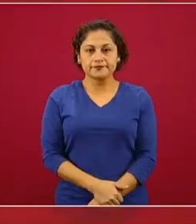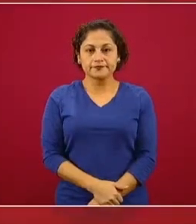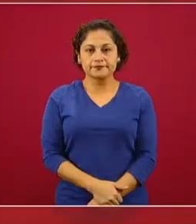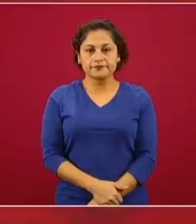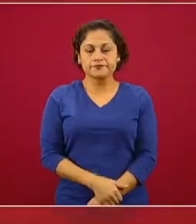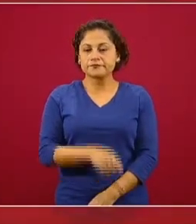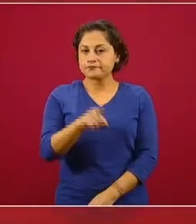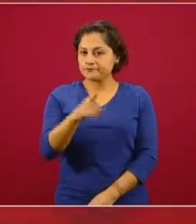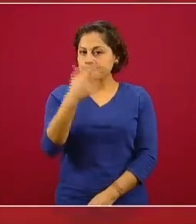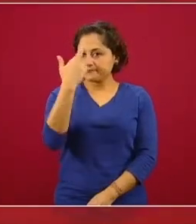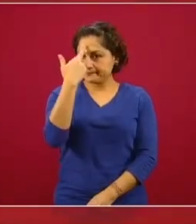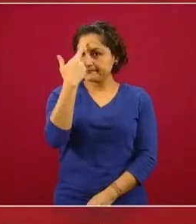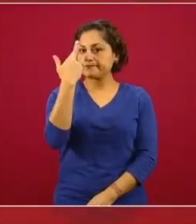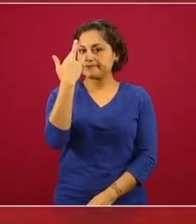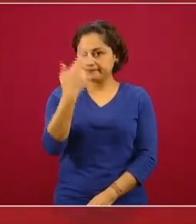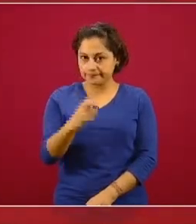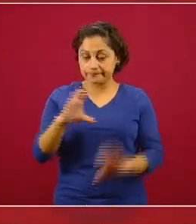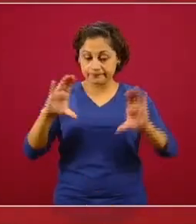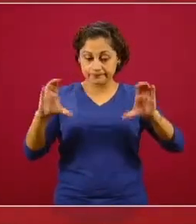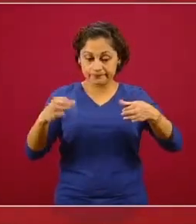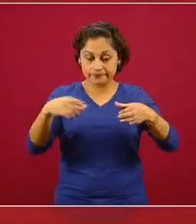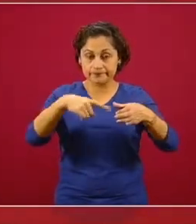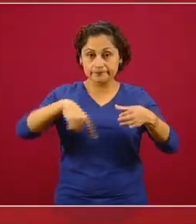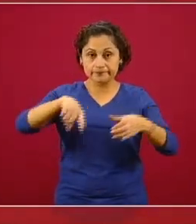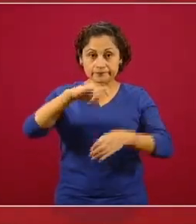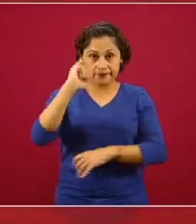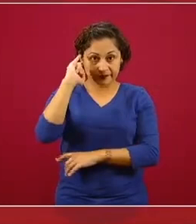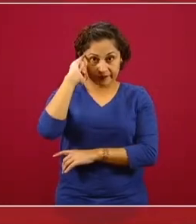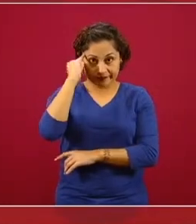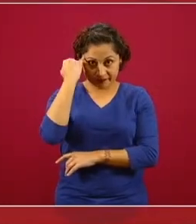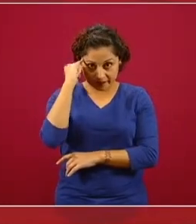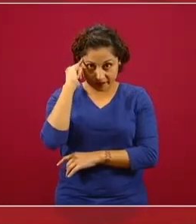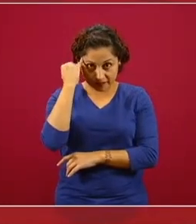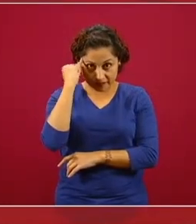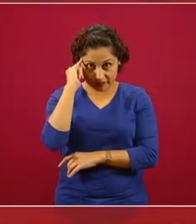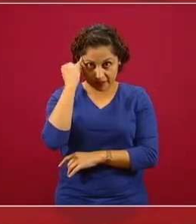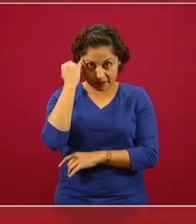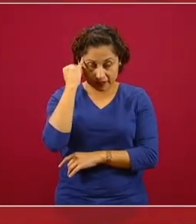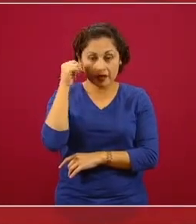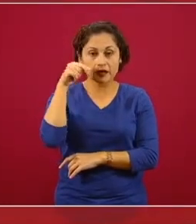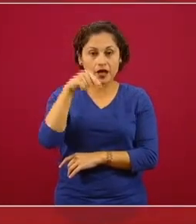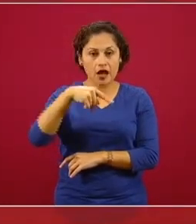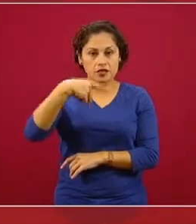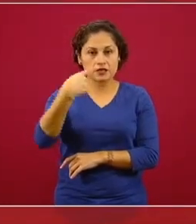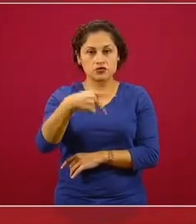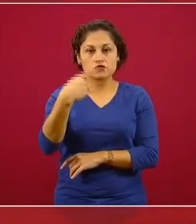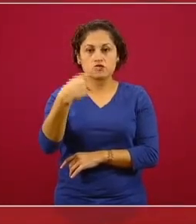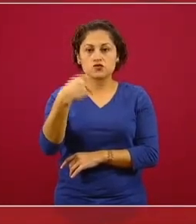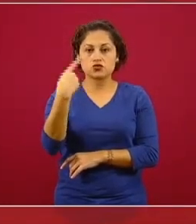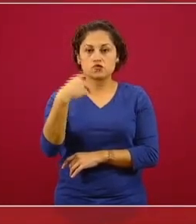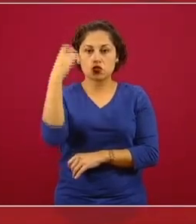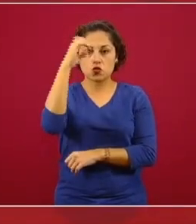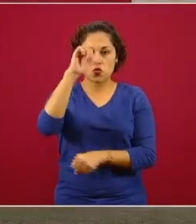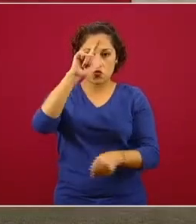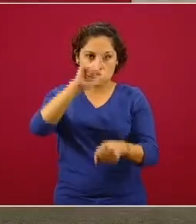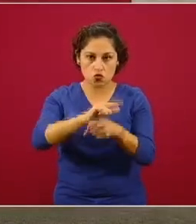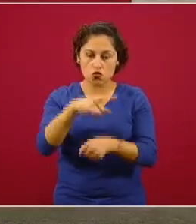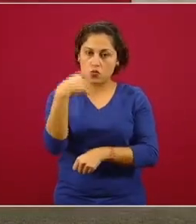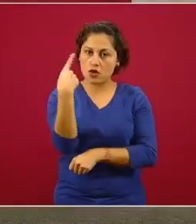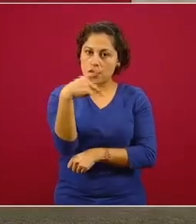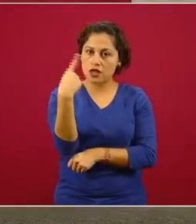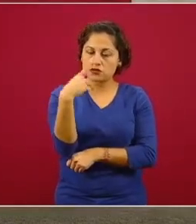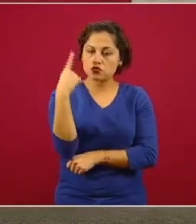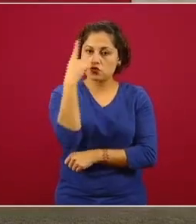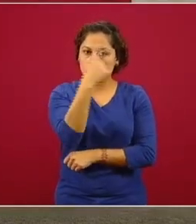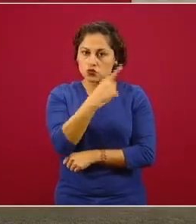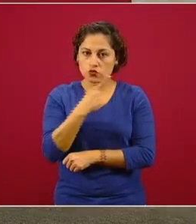Evidentemente en las comunidades indígenas, en las comunidades que tienen otras identidades culturales y lingüísticas, que